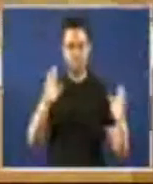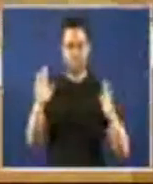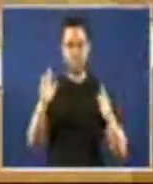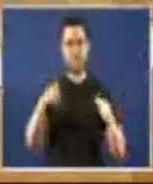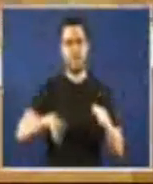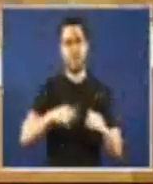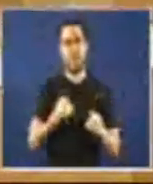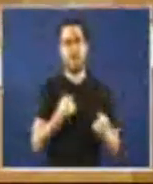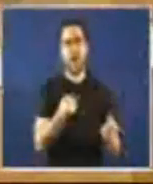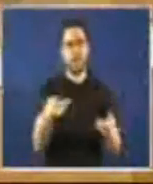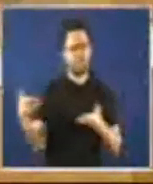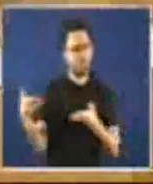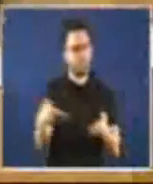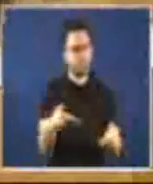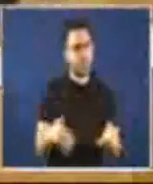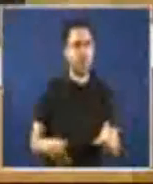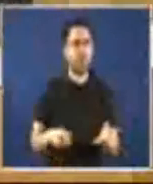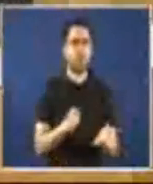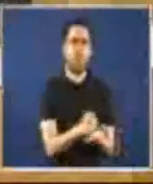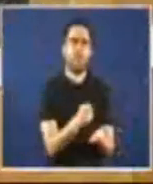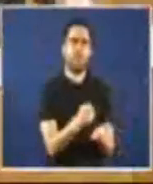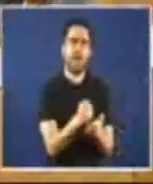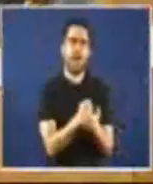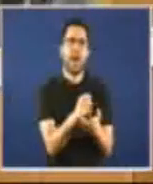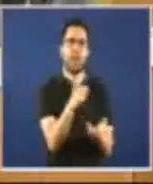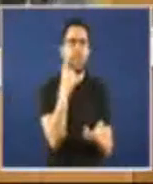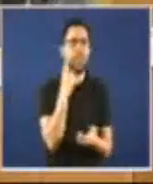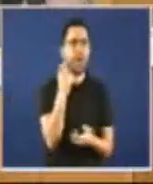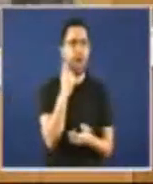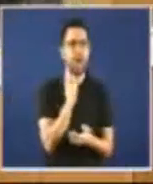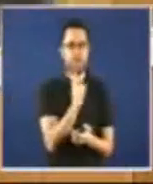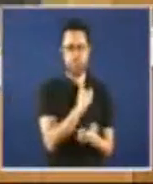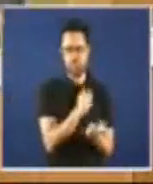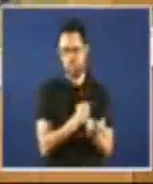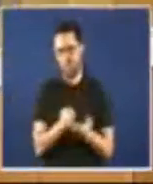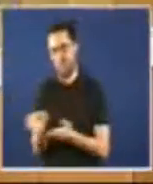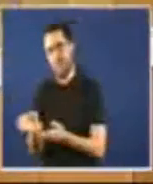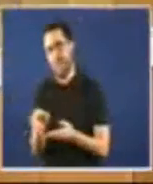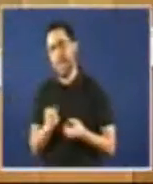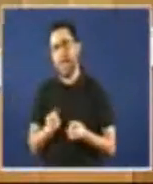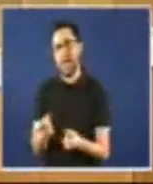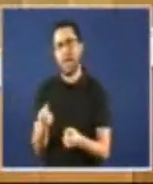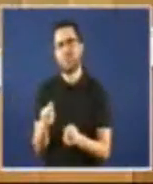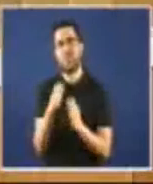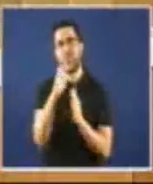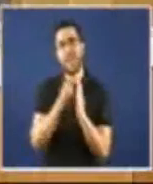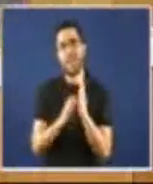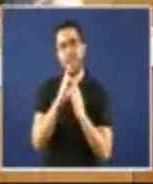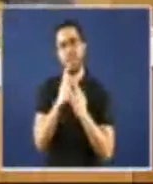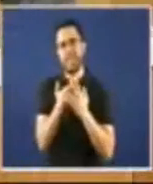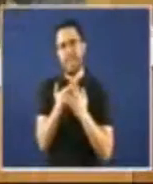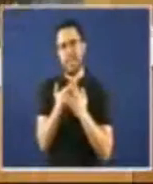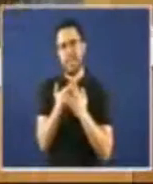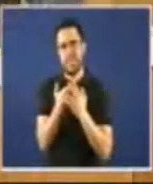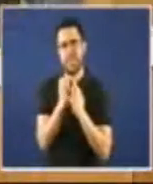dedicado a pagar os bancos, ou a banca, ou a brutocracia, máis da mitad de desa reducción corresponde a